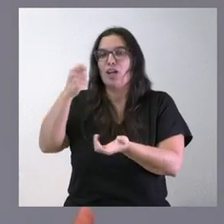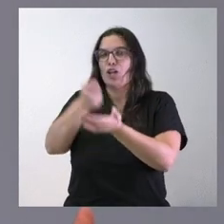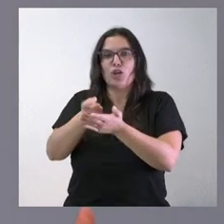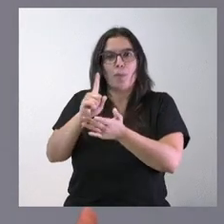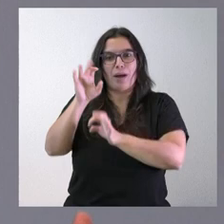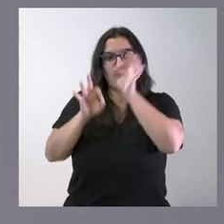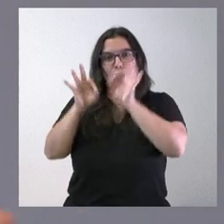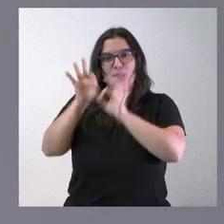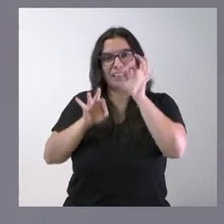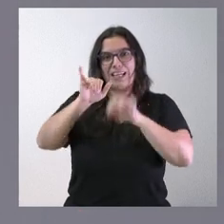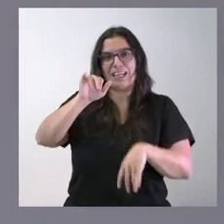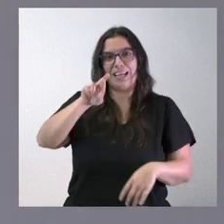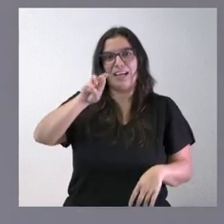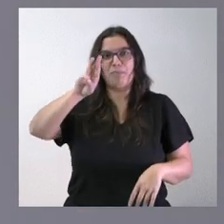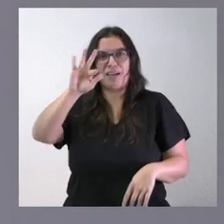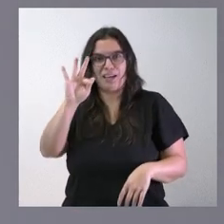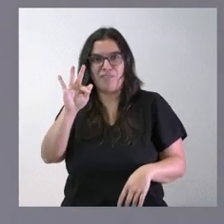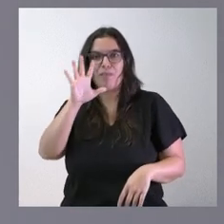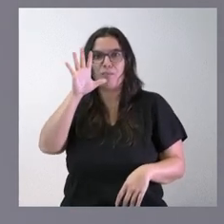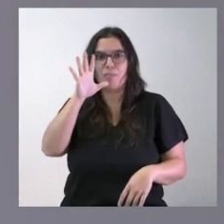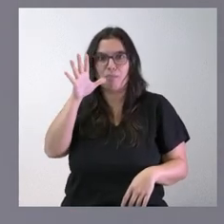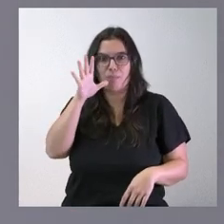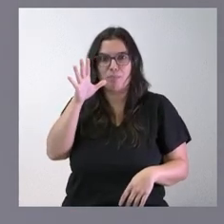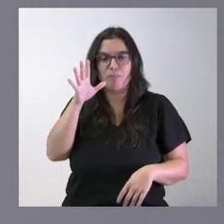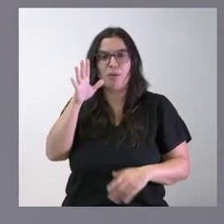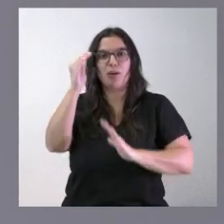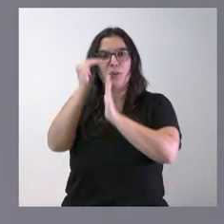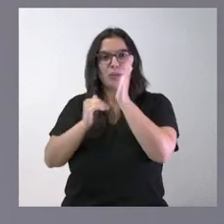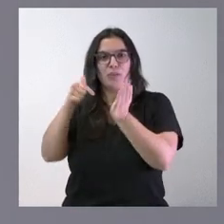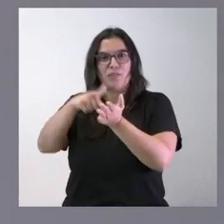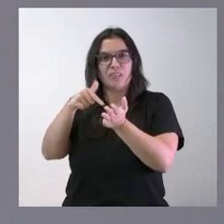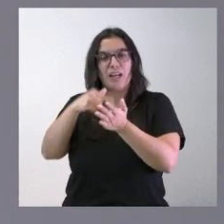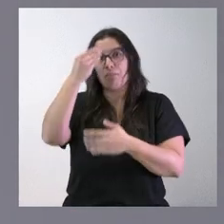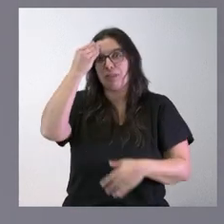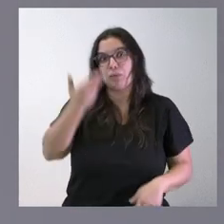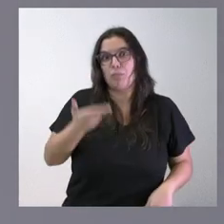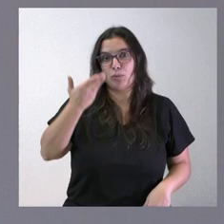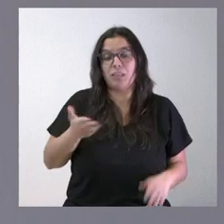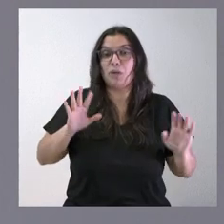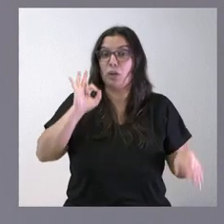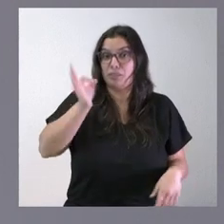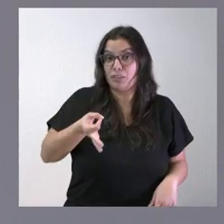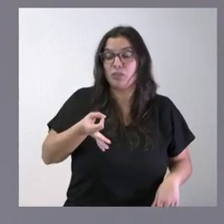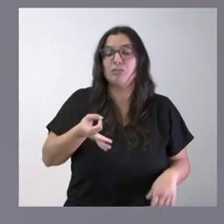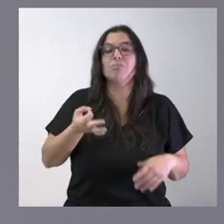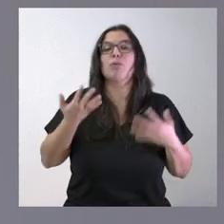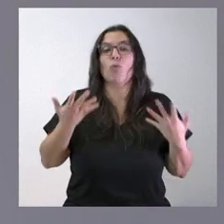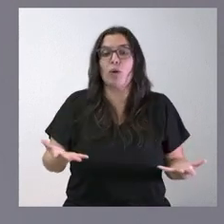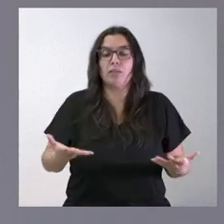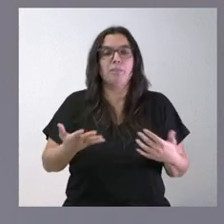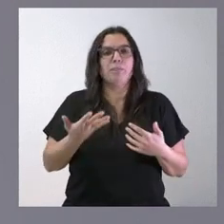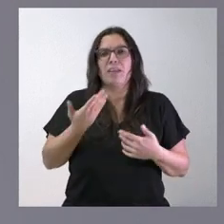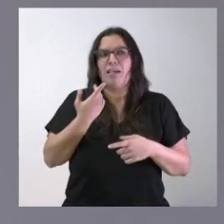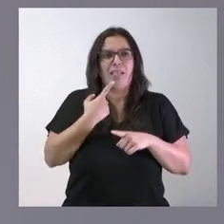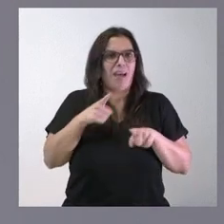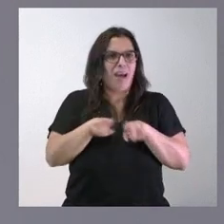autonómico del IRPF como consecuencia del incremento de las reducciones fiscales me parece muy importante pero lo que sí que es cierto es una cosa que más allá del nivel de